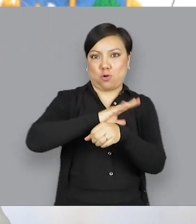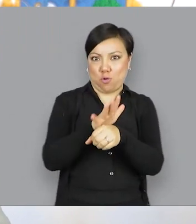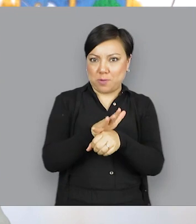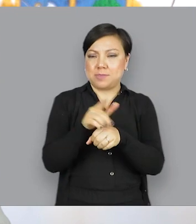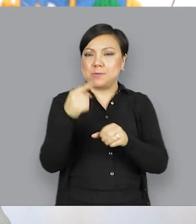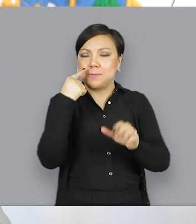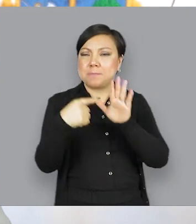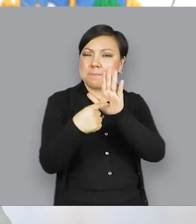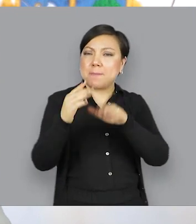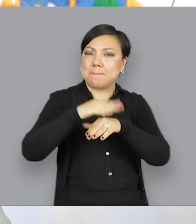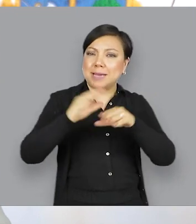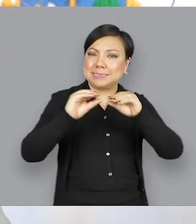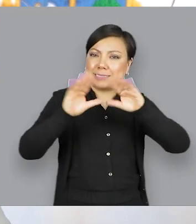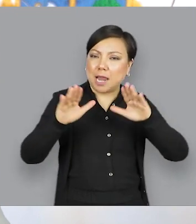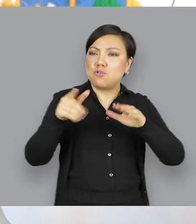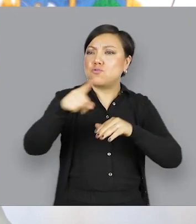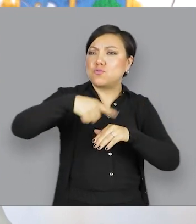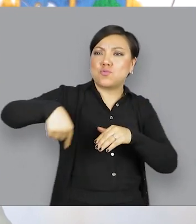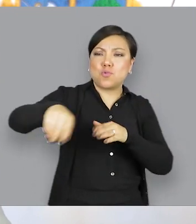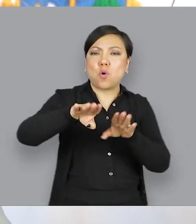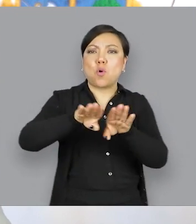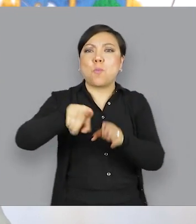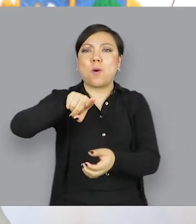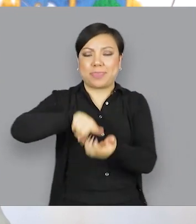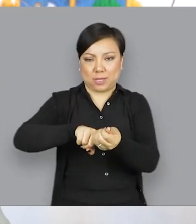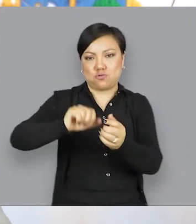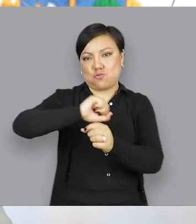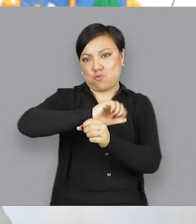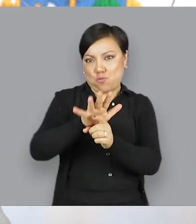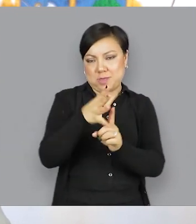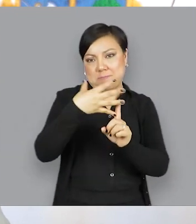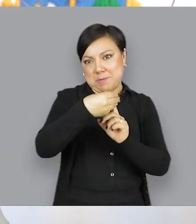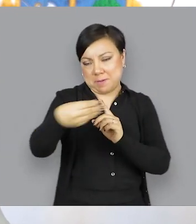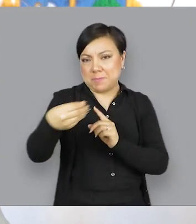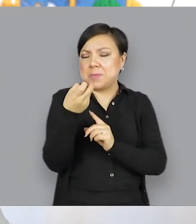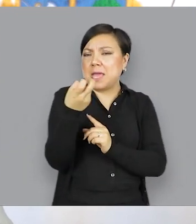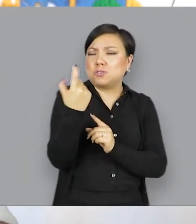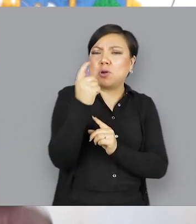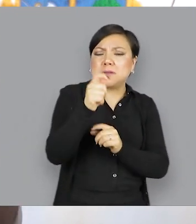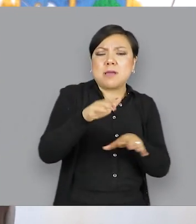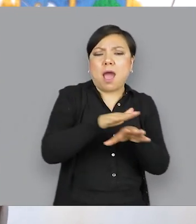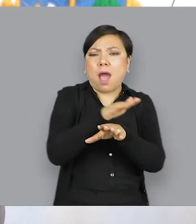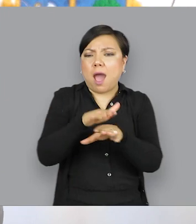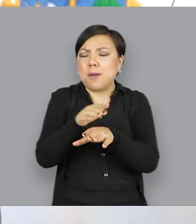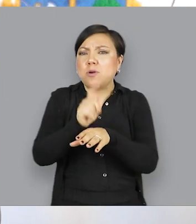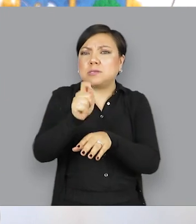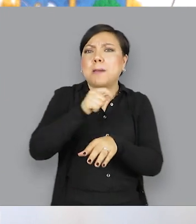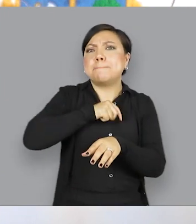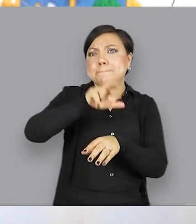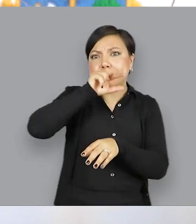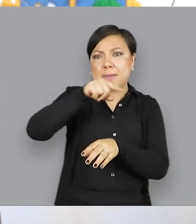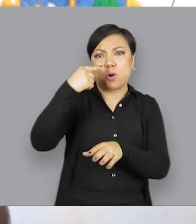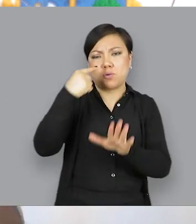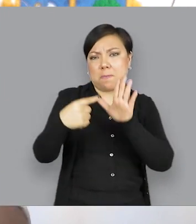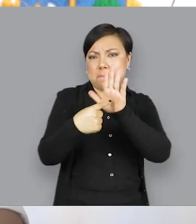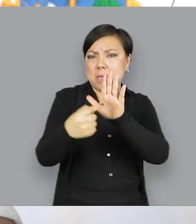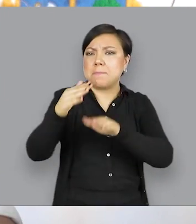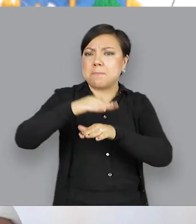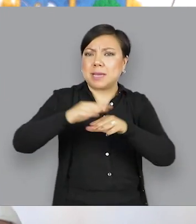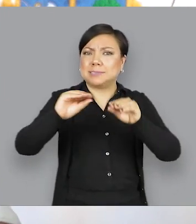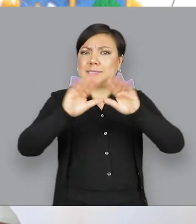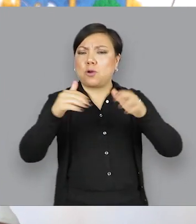que te permitirá entender mejor cómo vamos y lo que hay que hacer. Los cambios son para ofrecerte una mejor visibilidad del fenómeno,